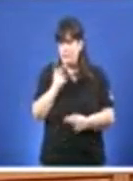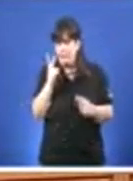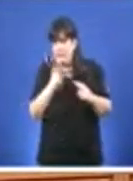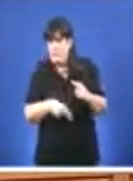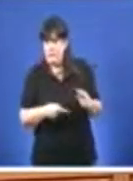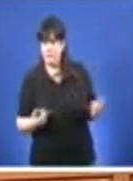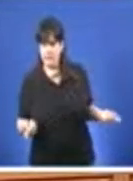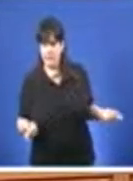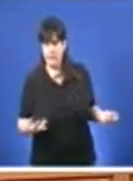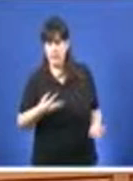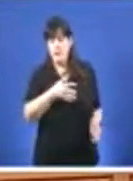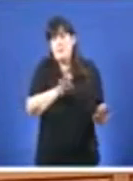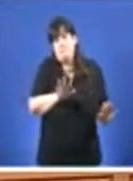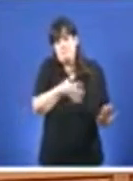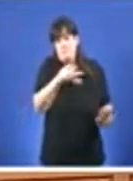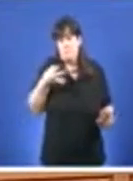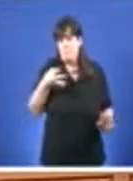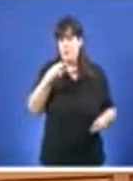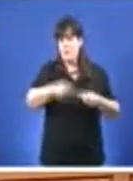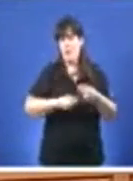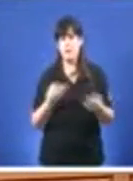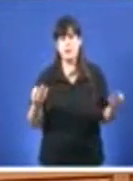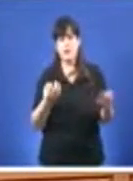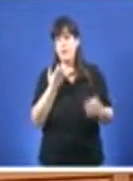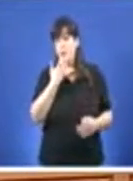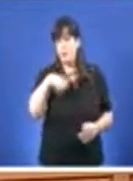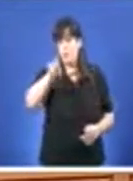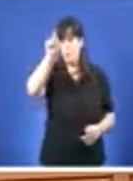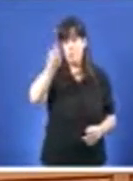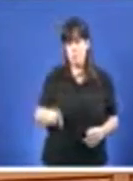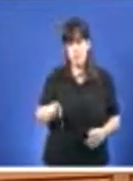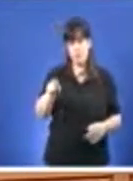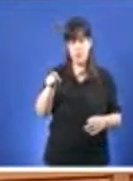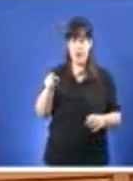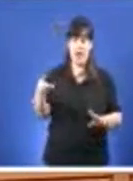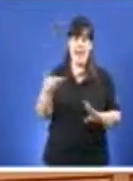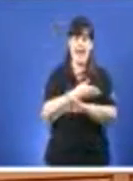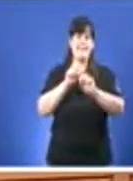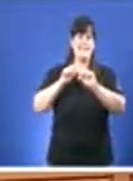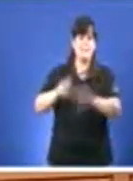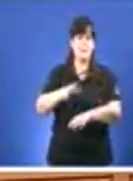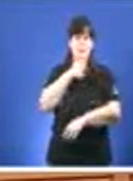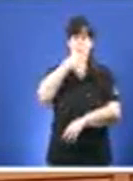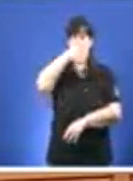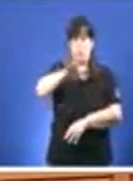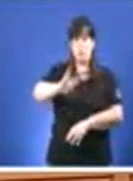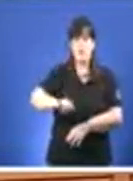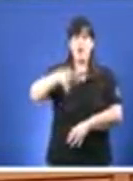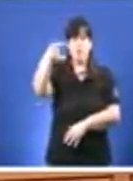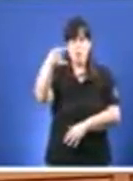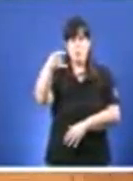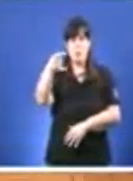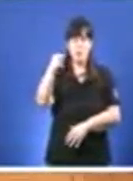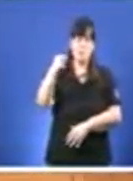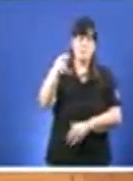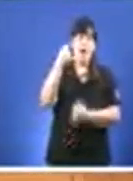escandalosos como colocar a quentivo que ser dimitido por unha doble imputación o frente de unha empresa pública,